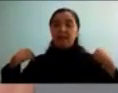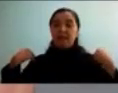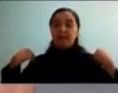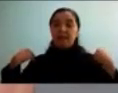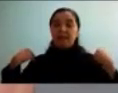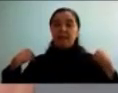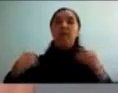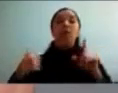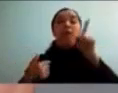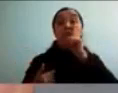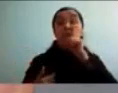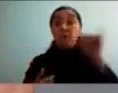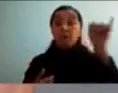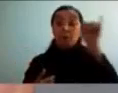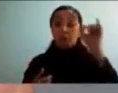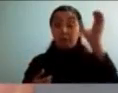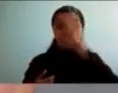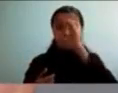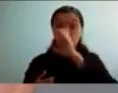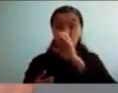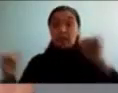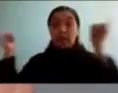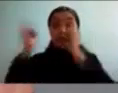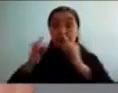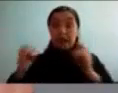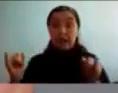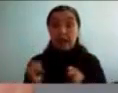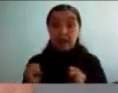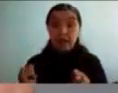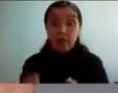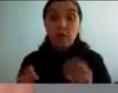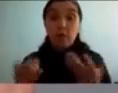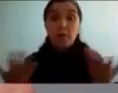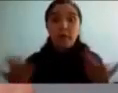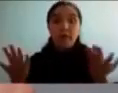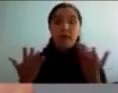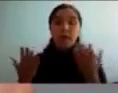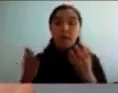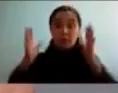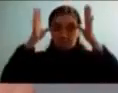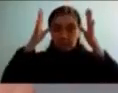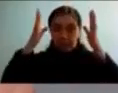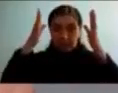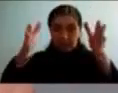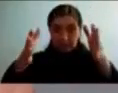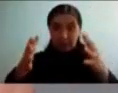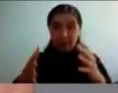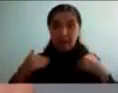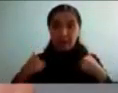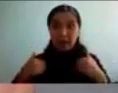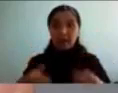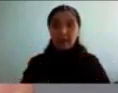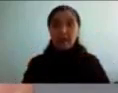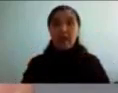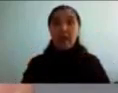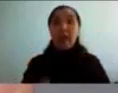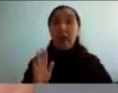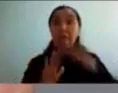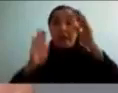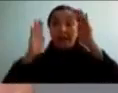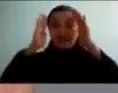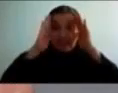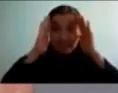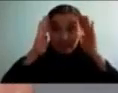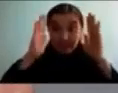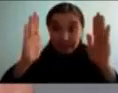estas medidas para canalizar la actividad ya que al canalizar la actividad aumentamos la concentración y reducimos